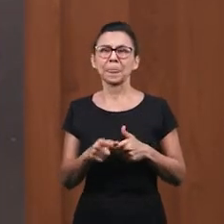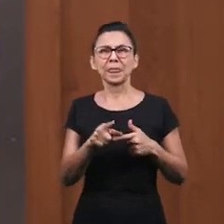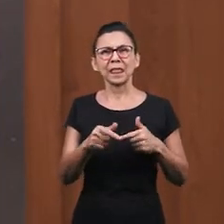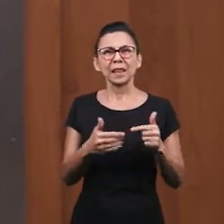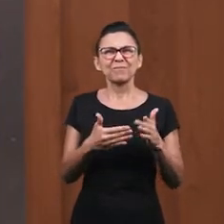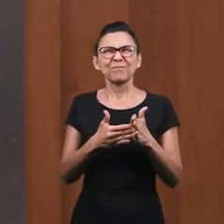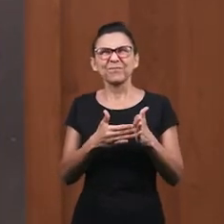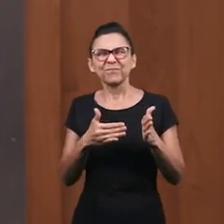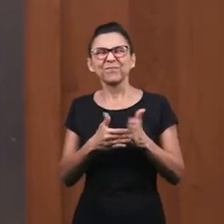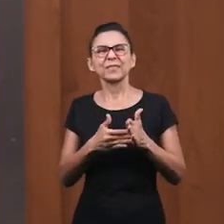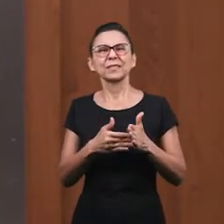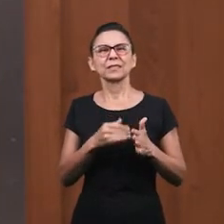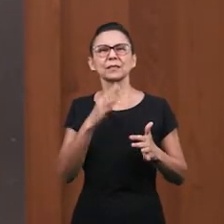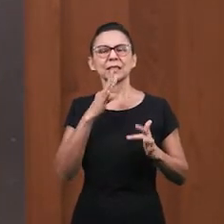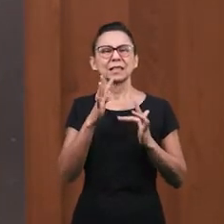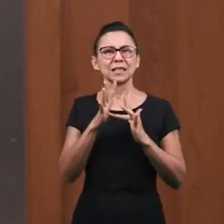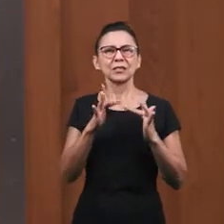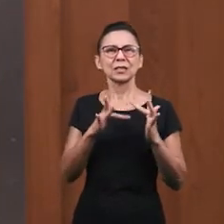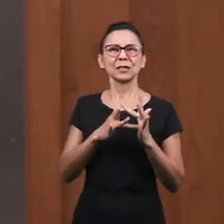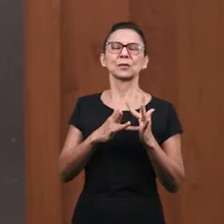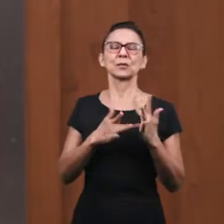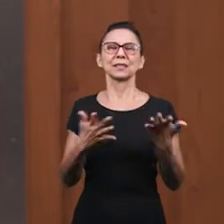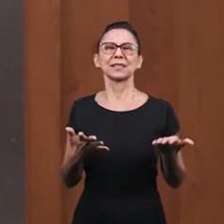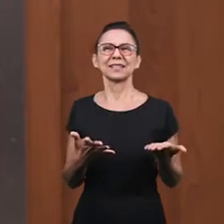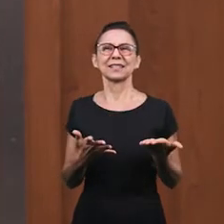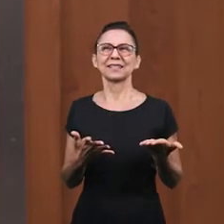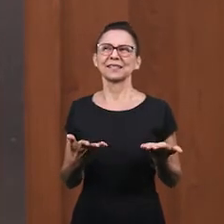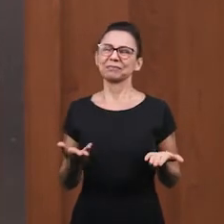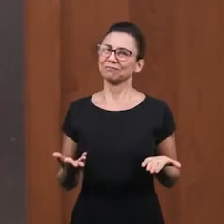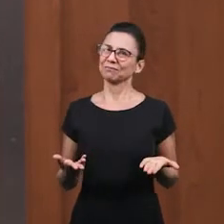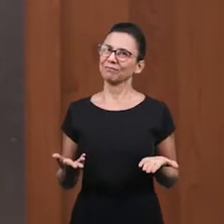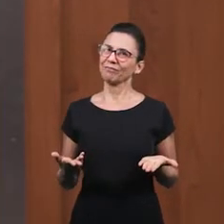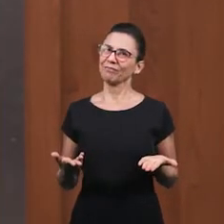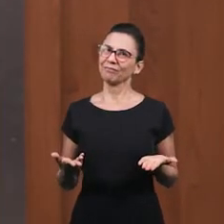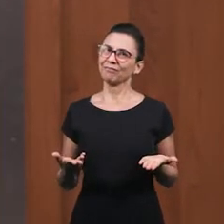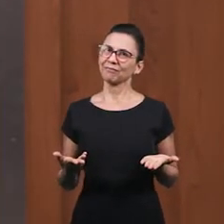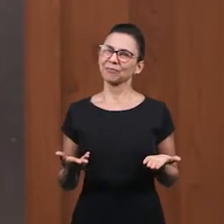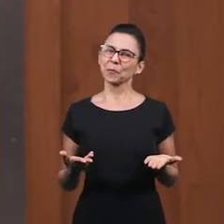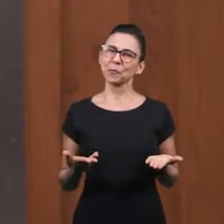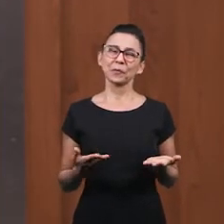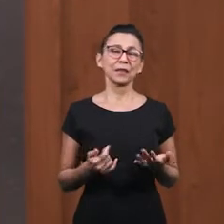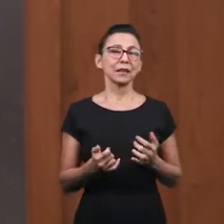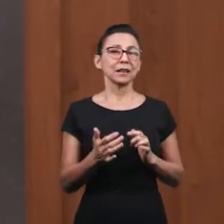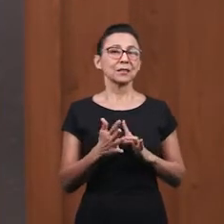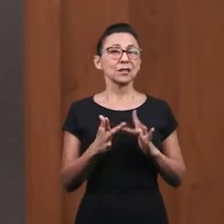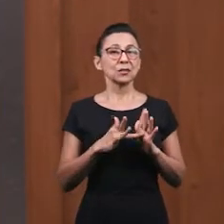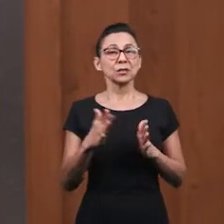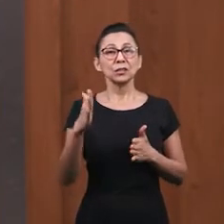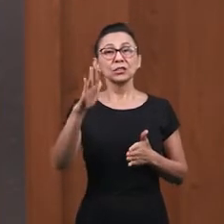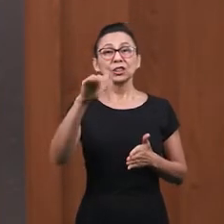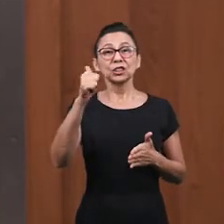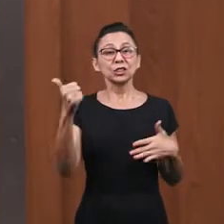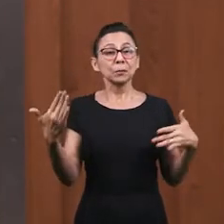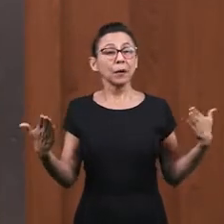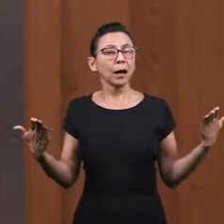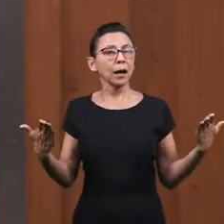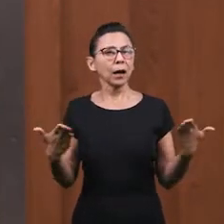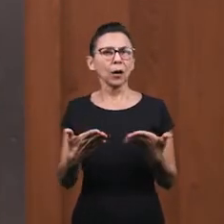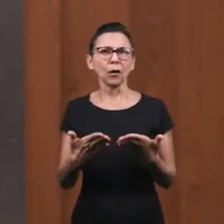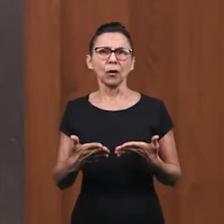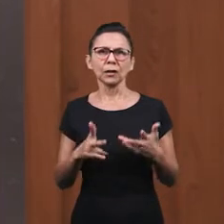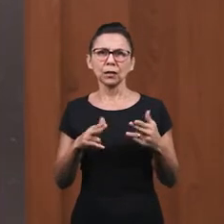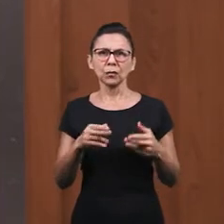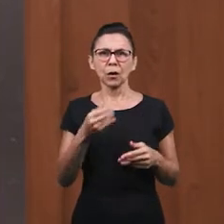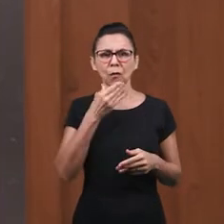Que sea un obstáculo O todos Todos juntos Que han impedido Que tú conozcas a Jesús Que estés